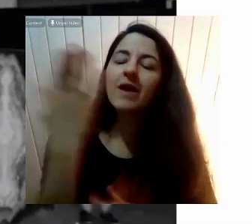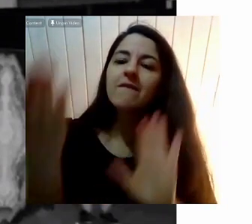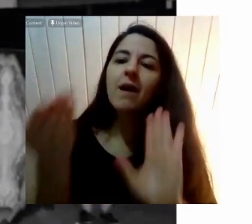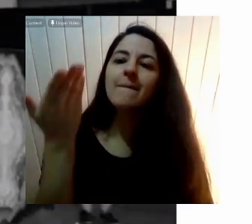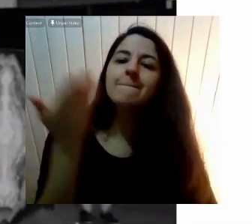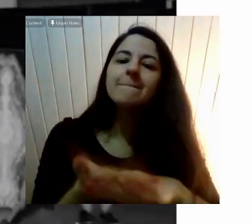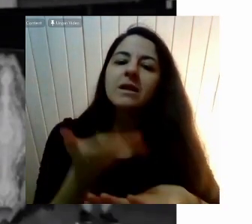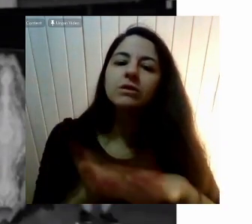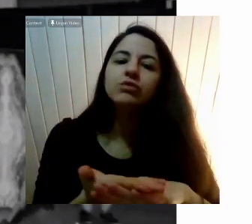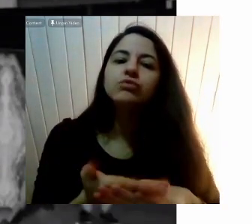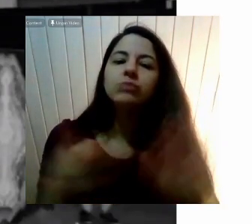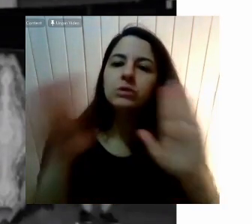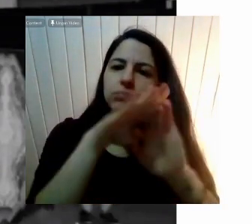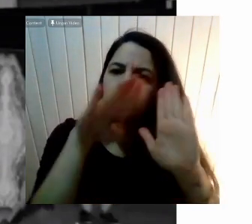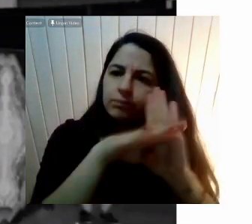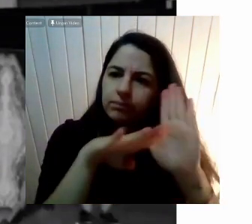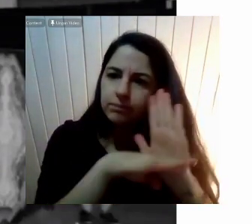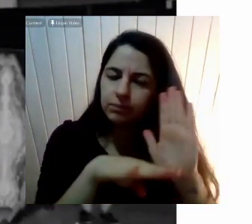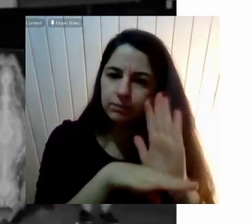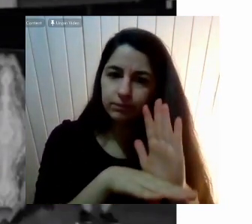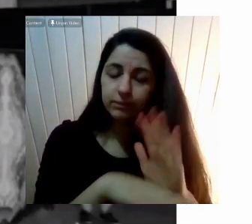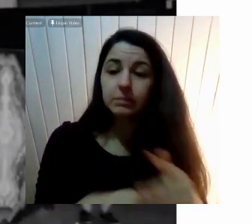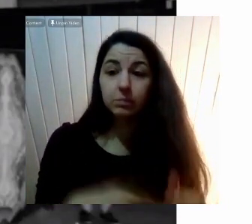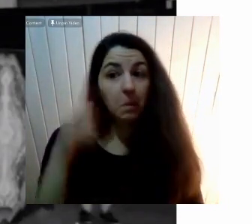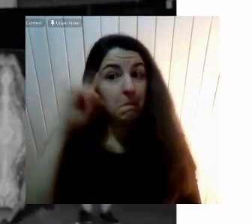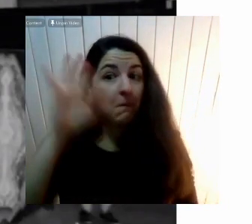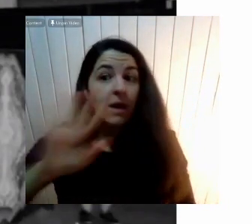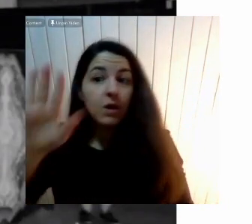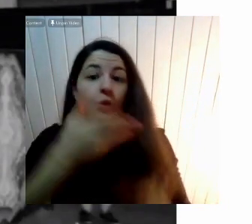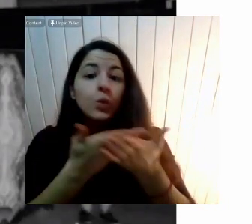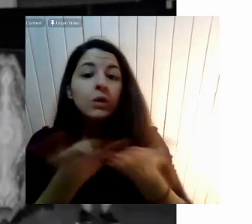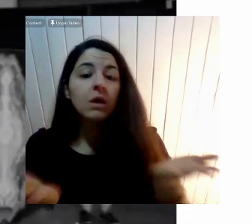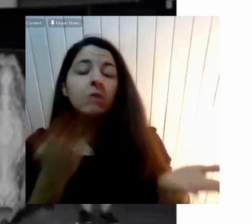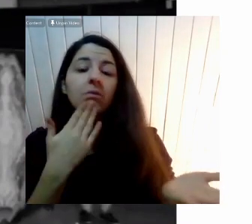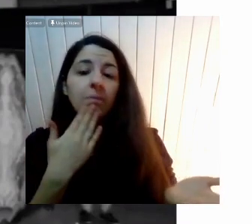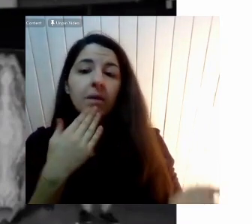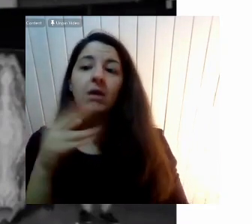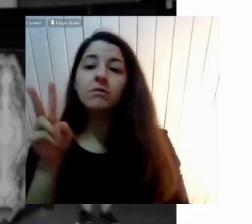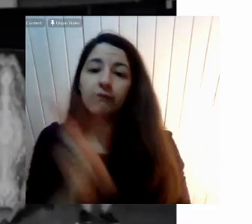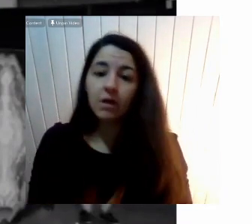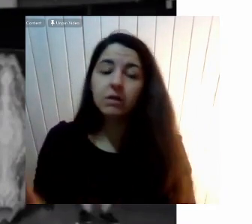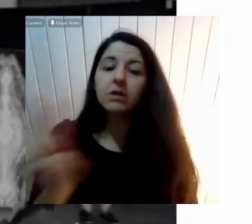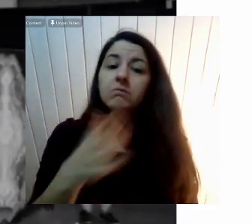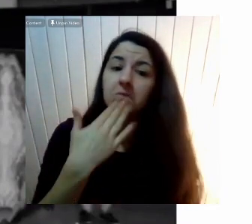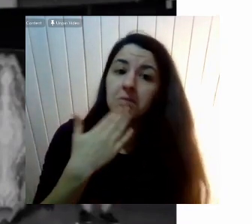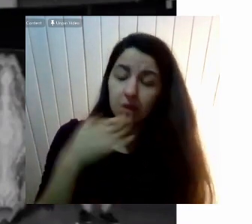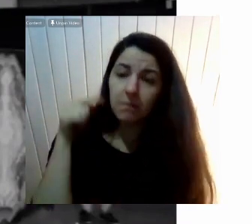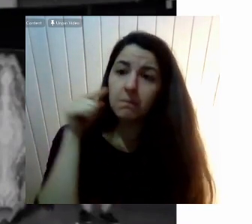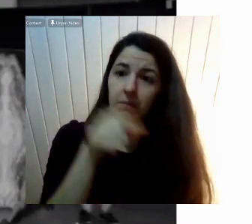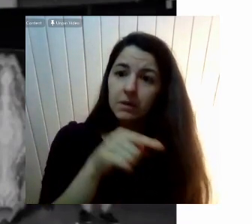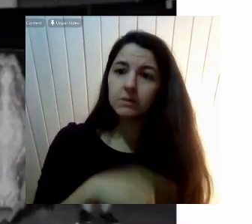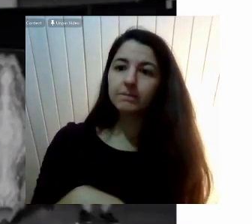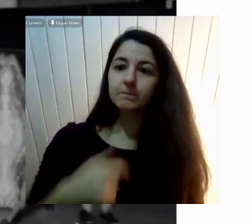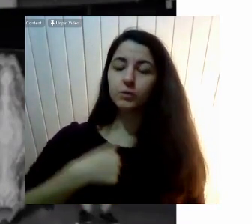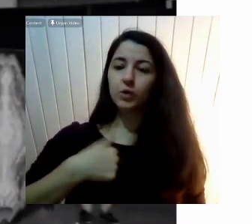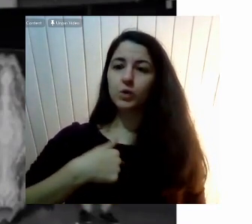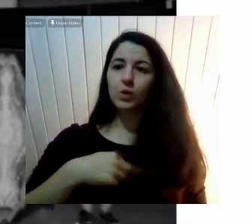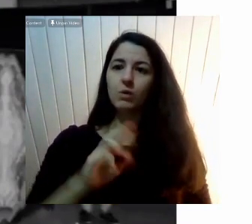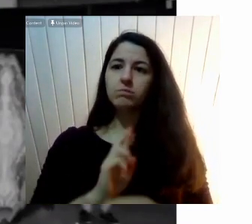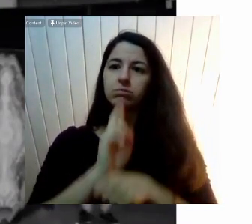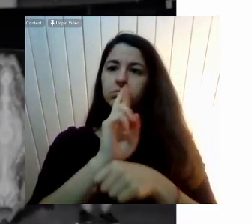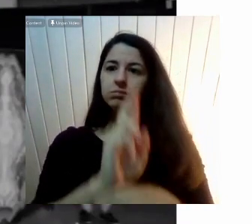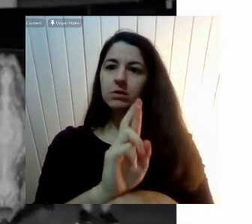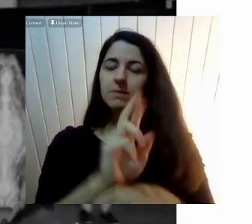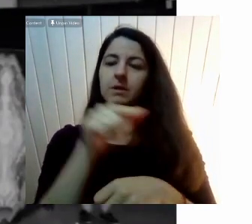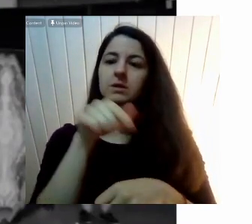Para los que estaban O en las ciudades Que ustedes estaban En ese momento También lo fue A mí me tocó Ser la vocera De la coordinadora Estudiana De educación